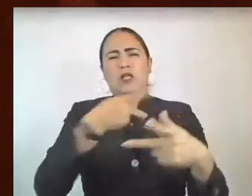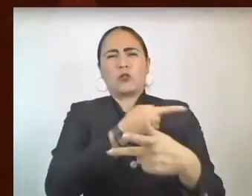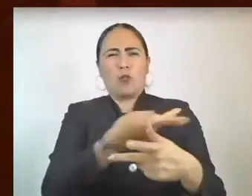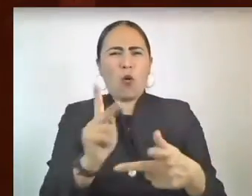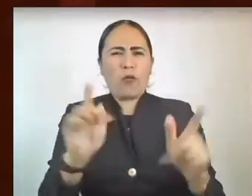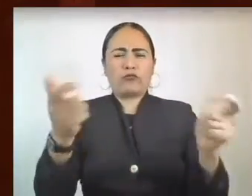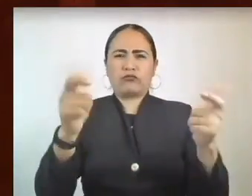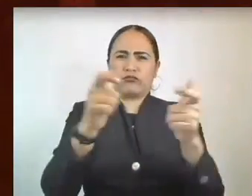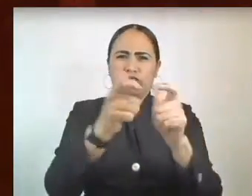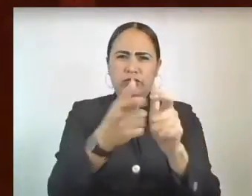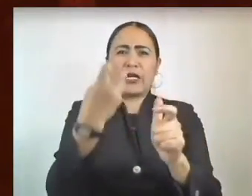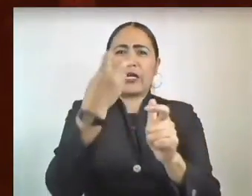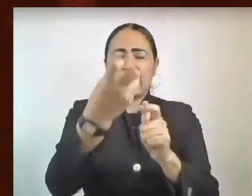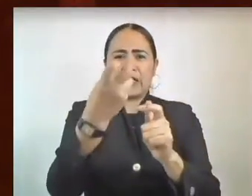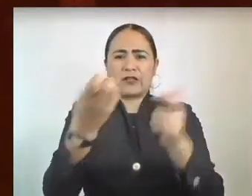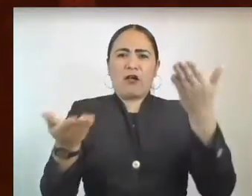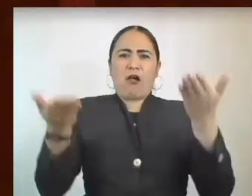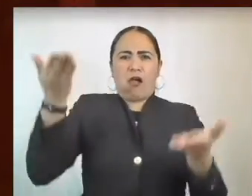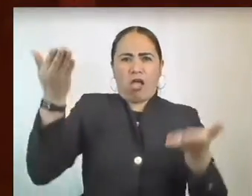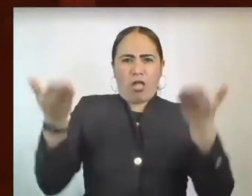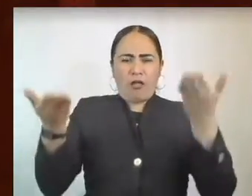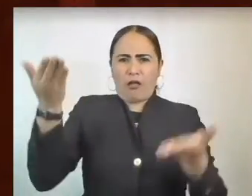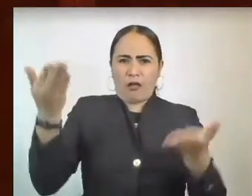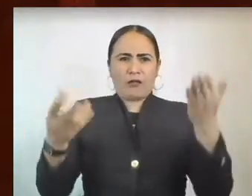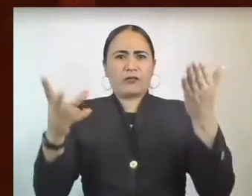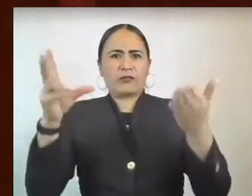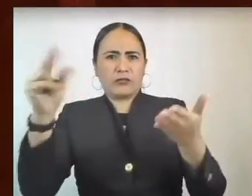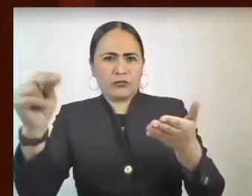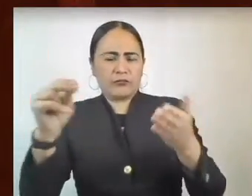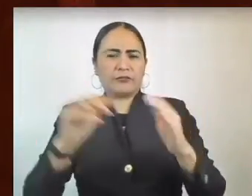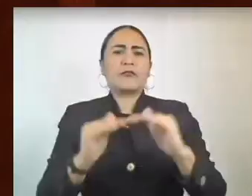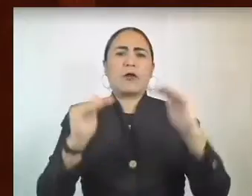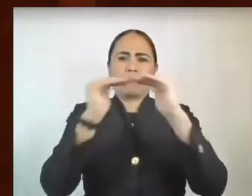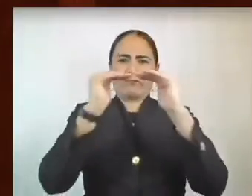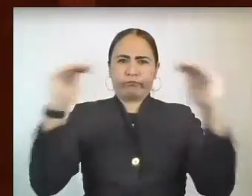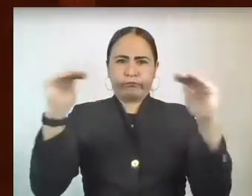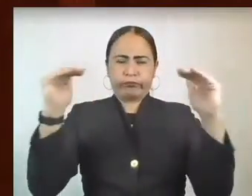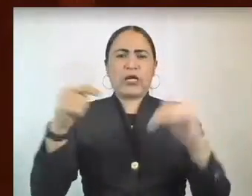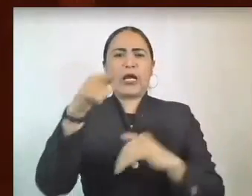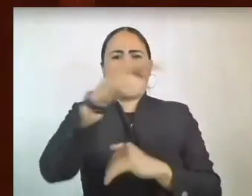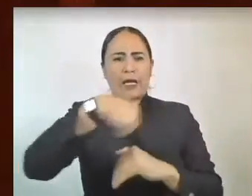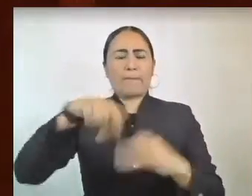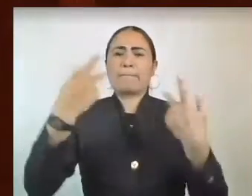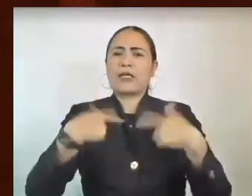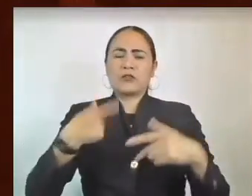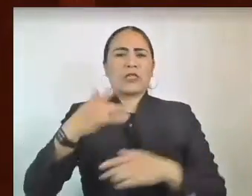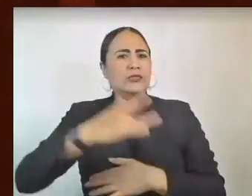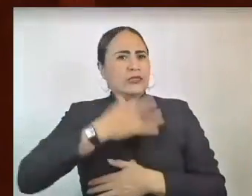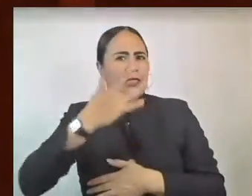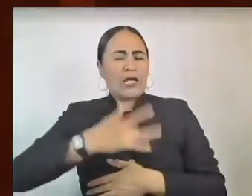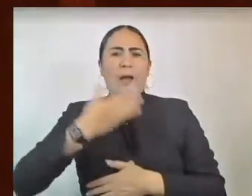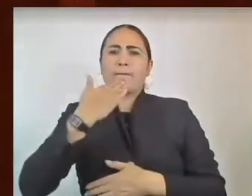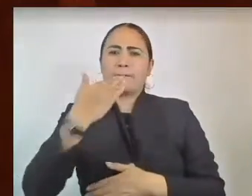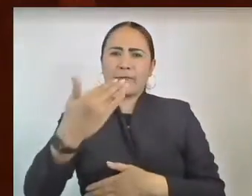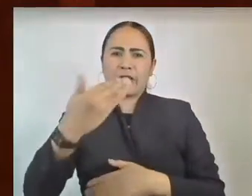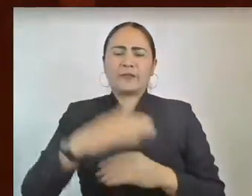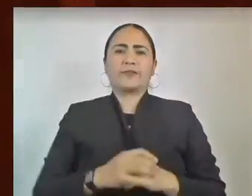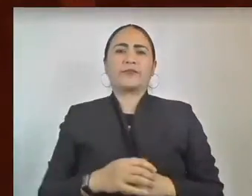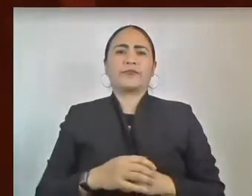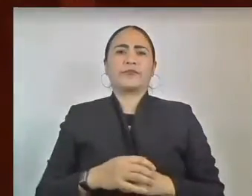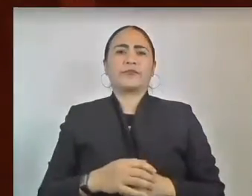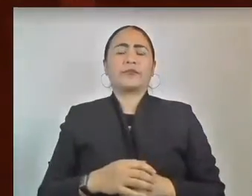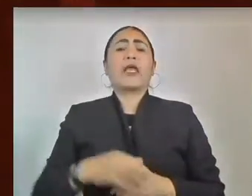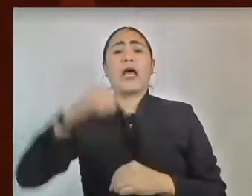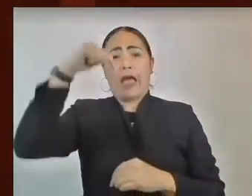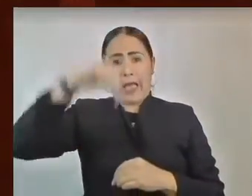negativo de la inequidad de ingreso sobre las condiciones de bienestar de la población. En México, el